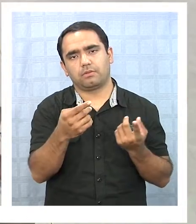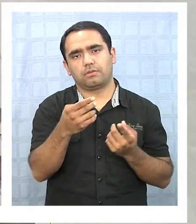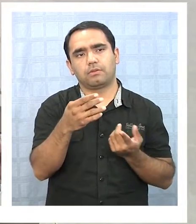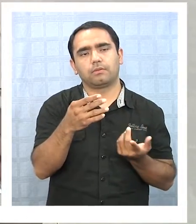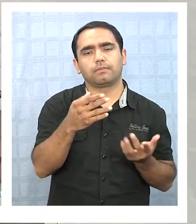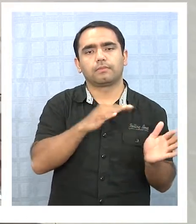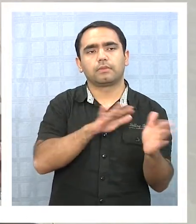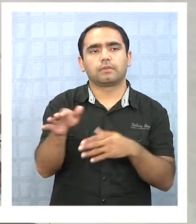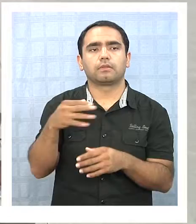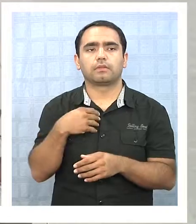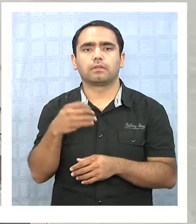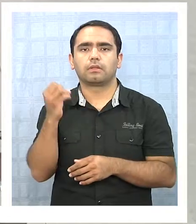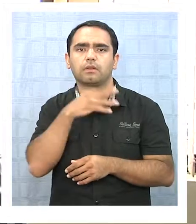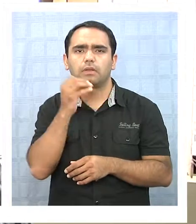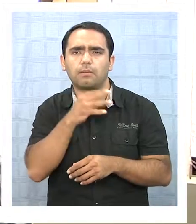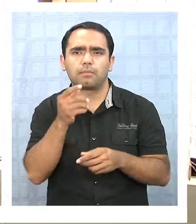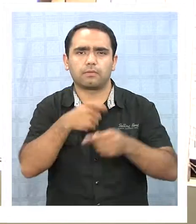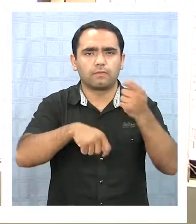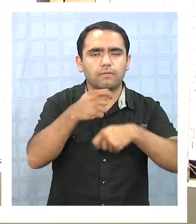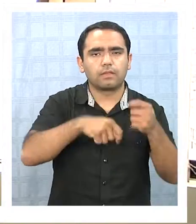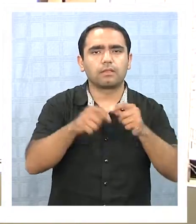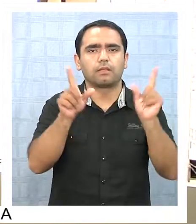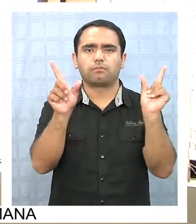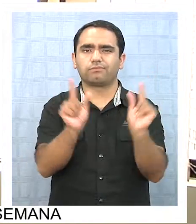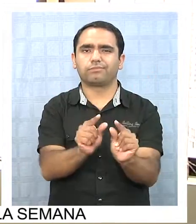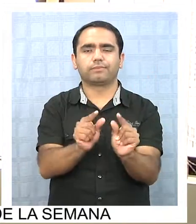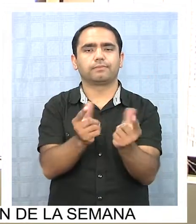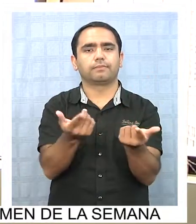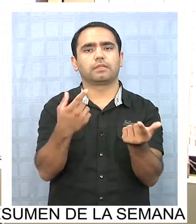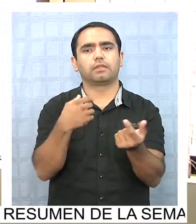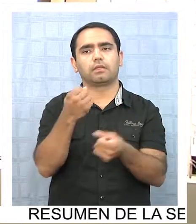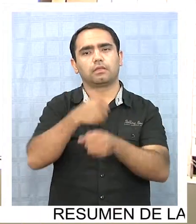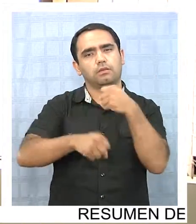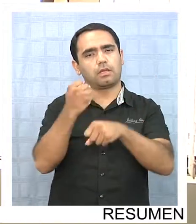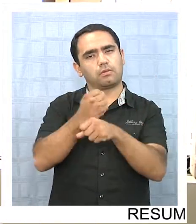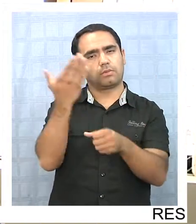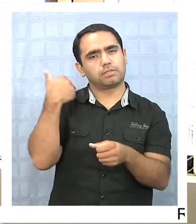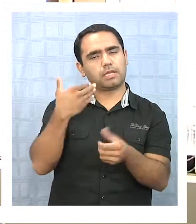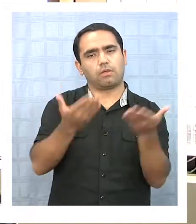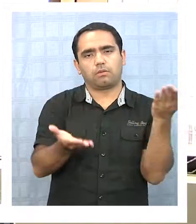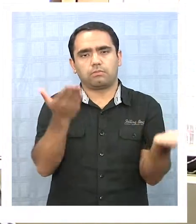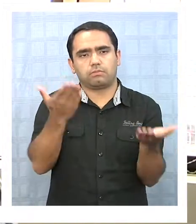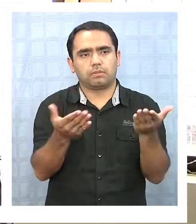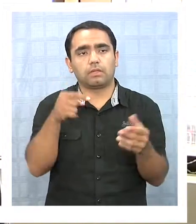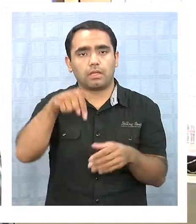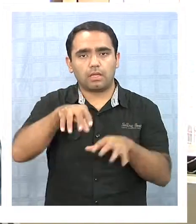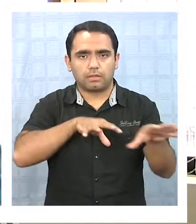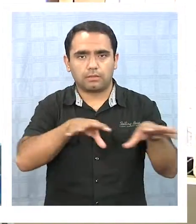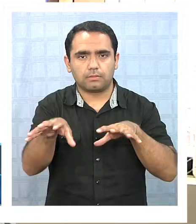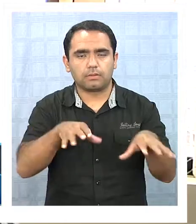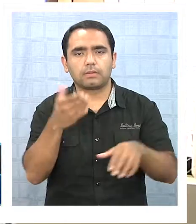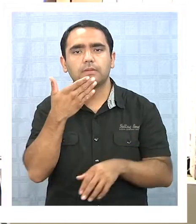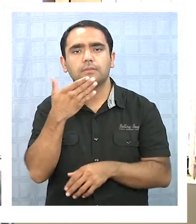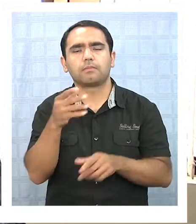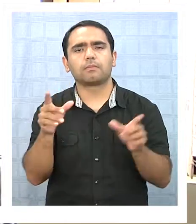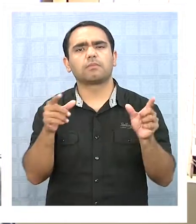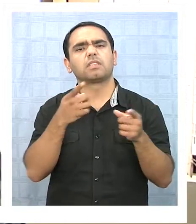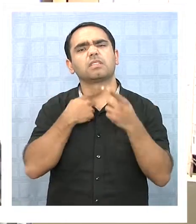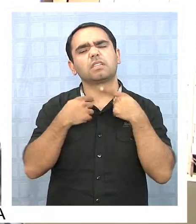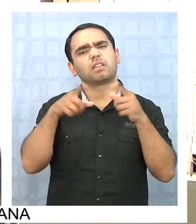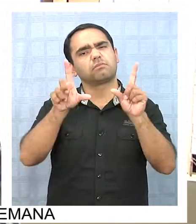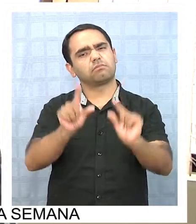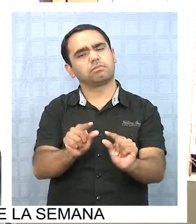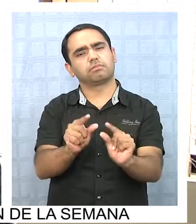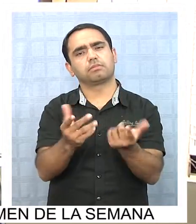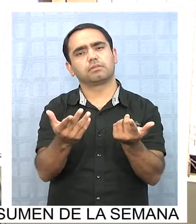Que eso ha golpeado muy duro a la clase. La velocidad de venta es bastante menor a lo que era el año pasado. En nuestra actividad lo mismo, vemos que también el